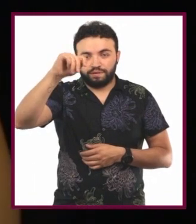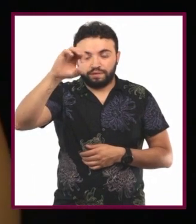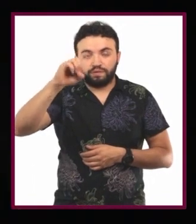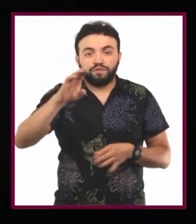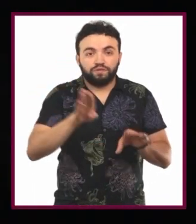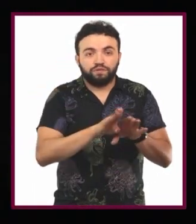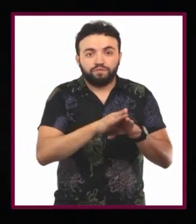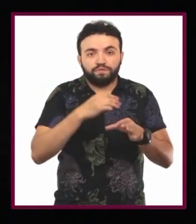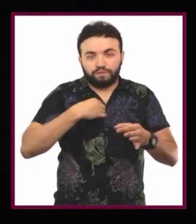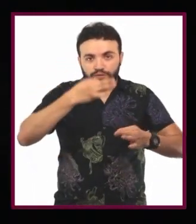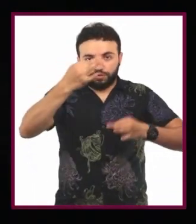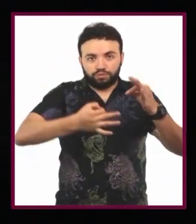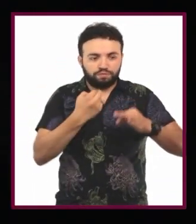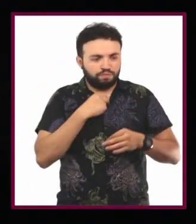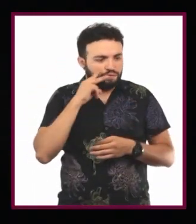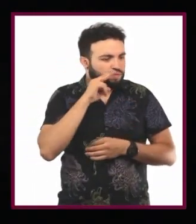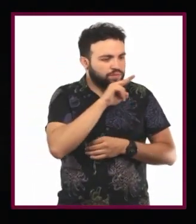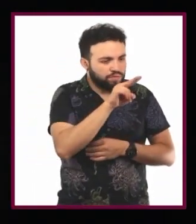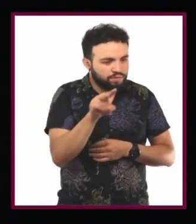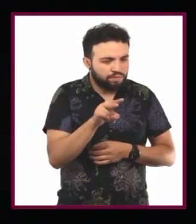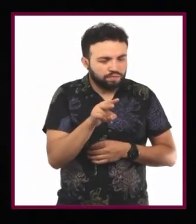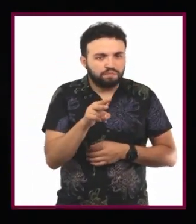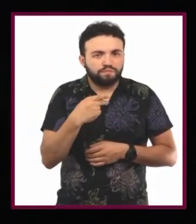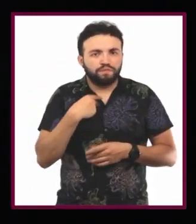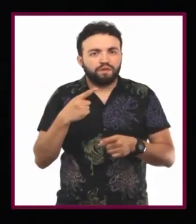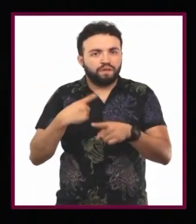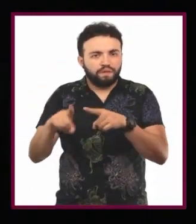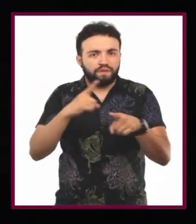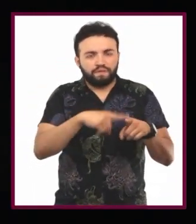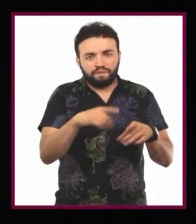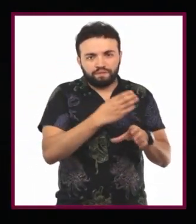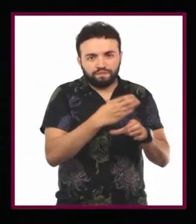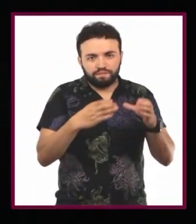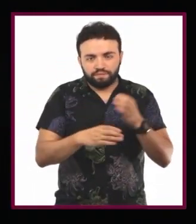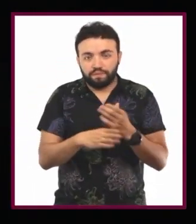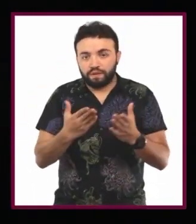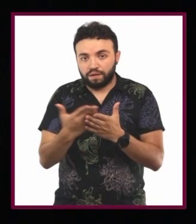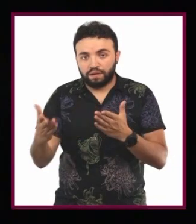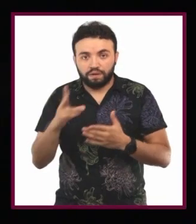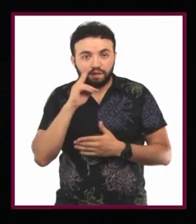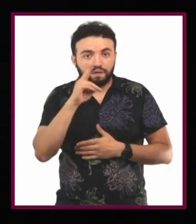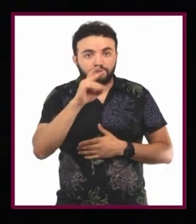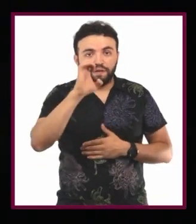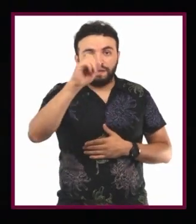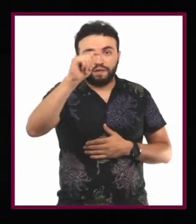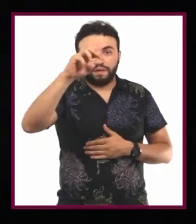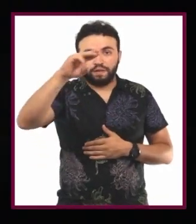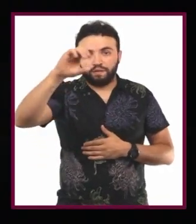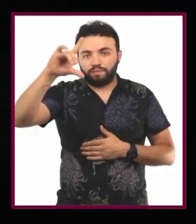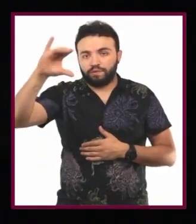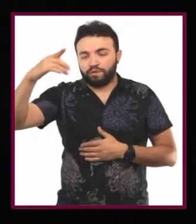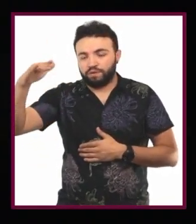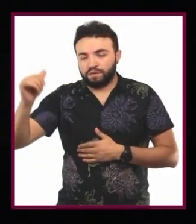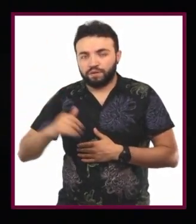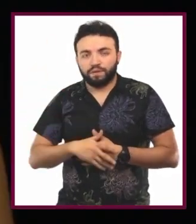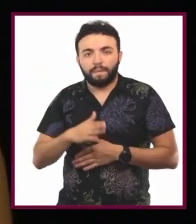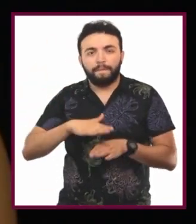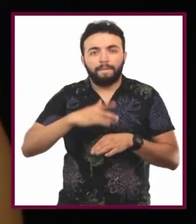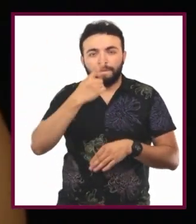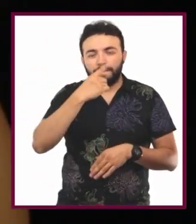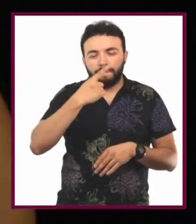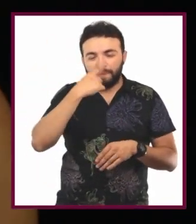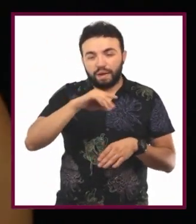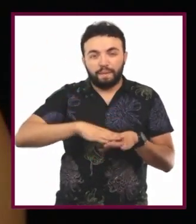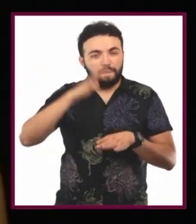percibimos y declaramos la diferencia que existe entre varias cosas. Ahora veremos la etimología de la palabra para que veamos